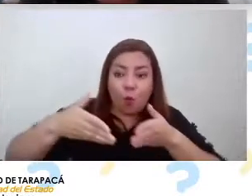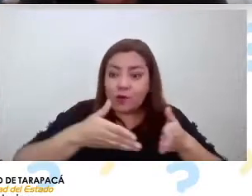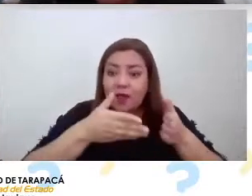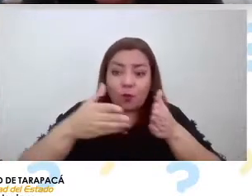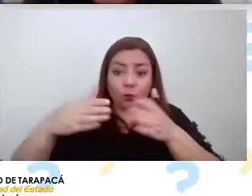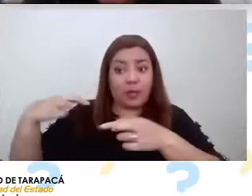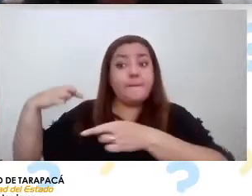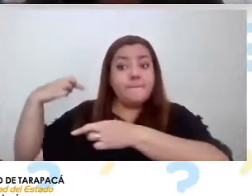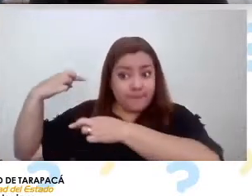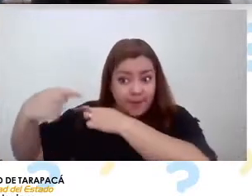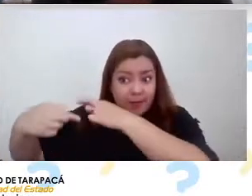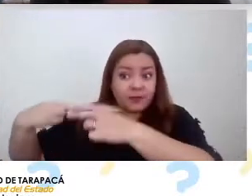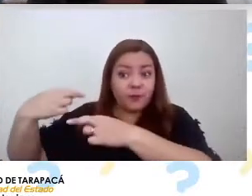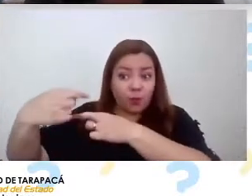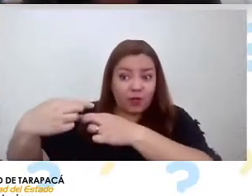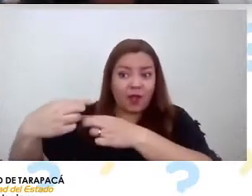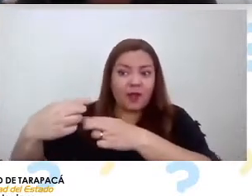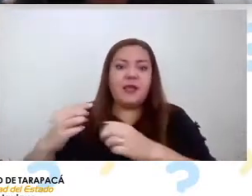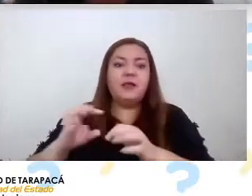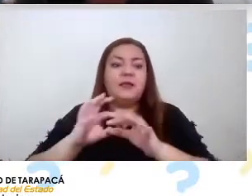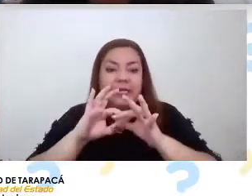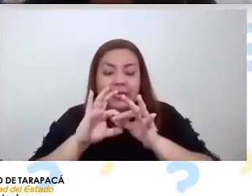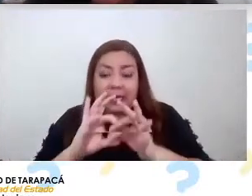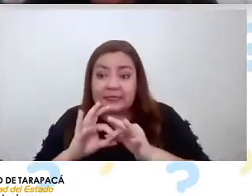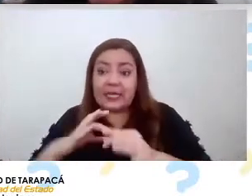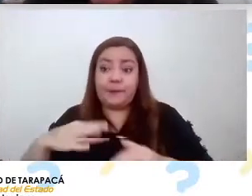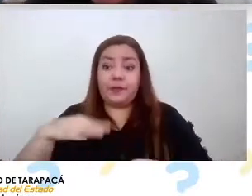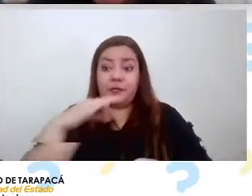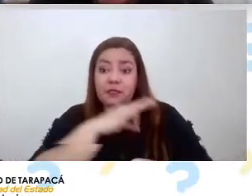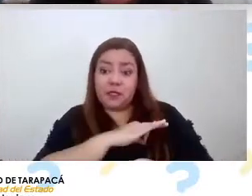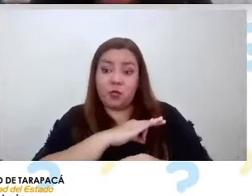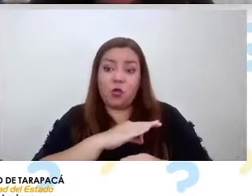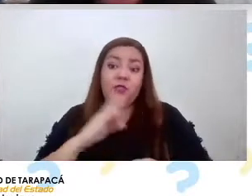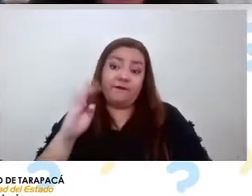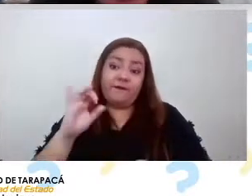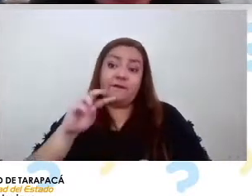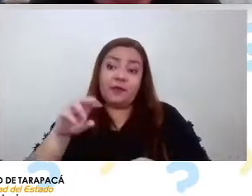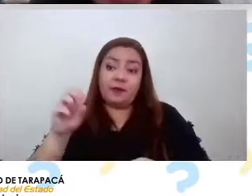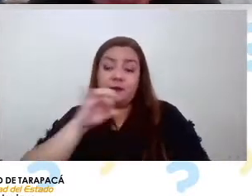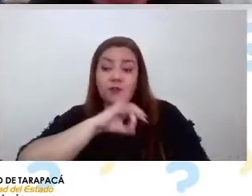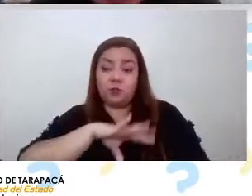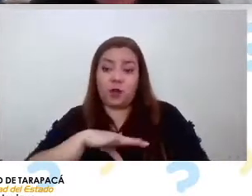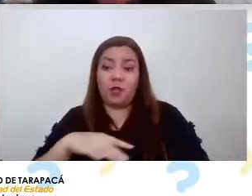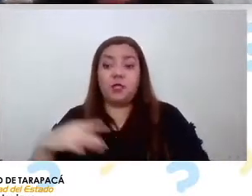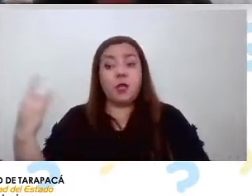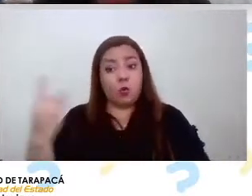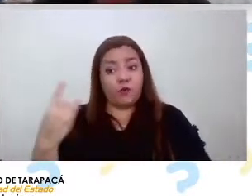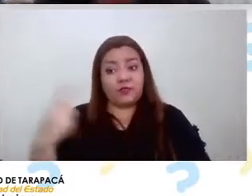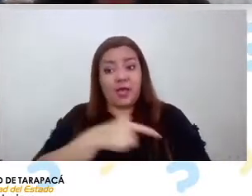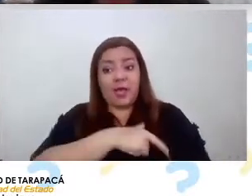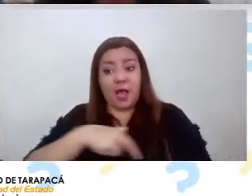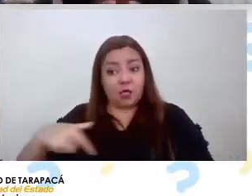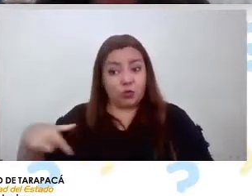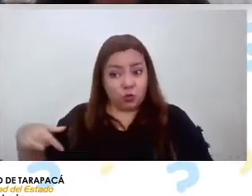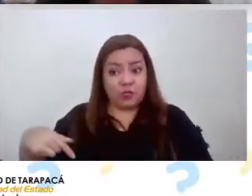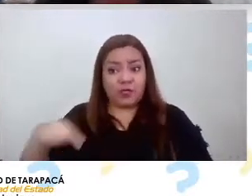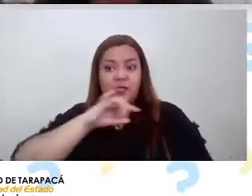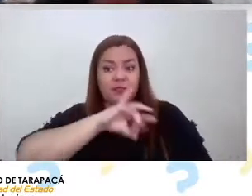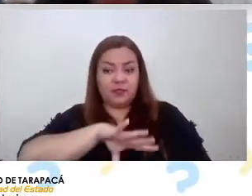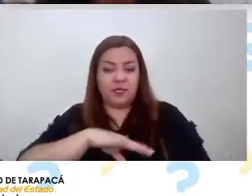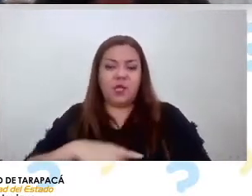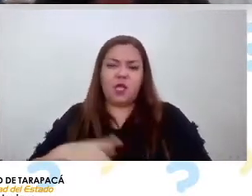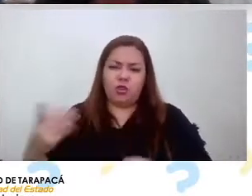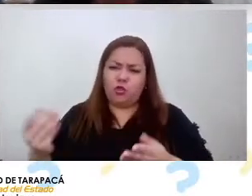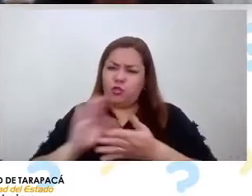gracias también al ministerio de bienes nacionales y la pontificia universidad católica de chile donde plasmamos toda esta